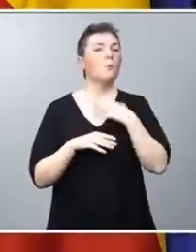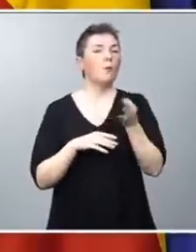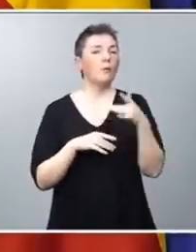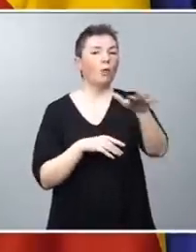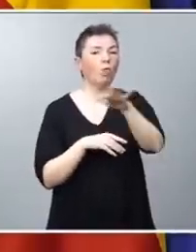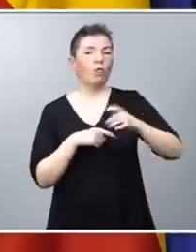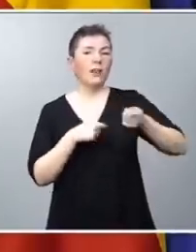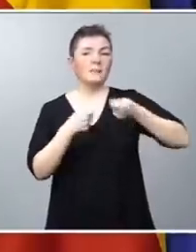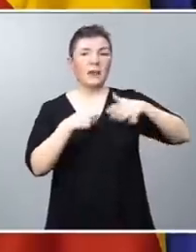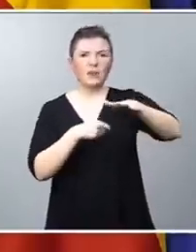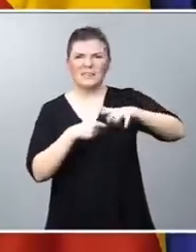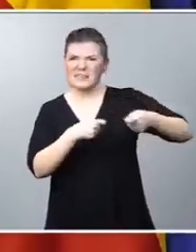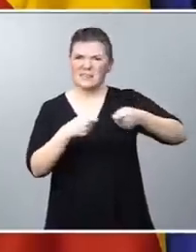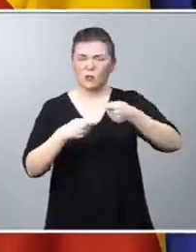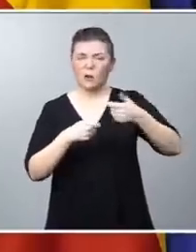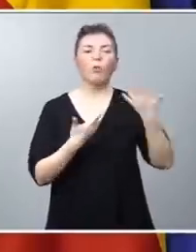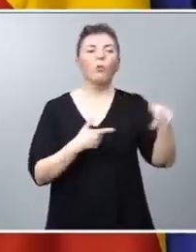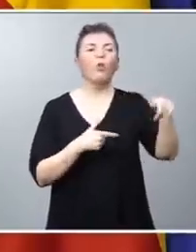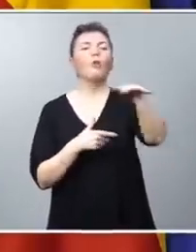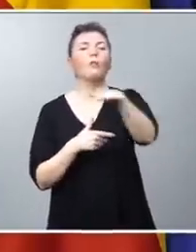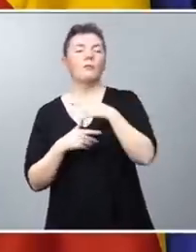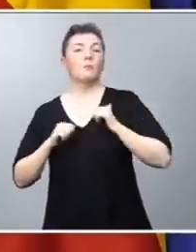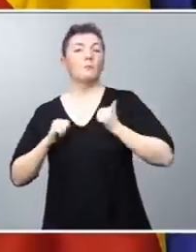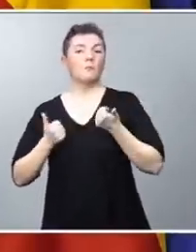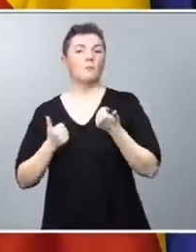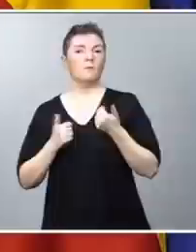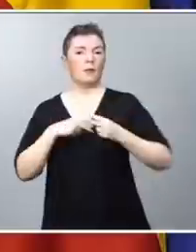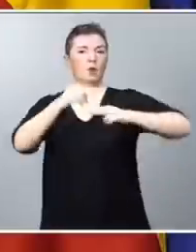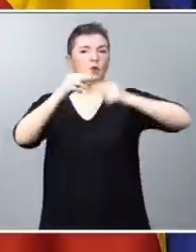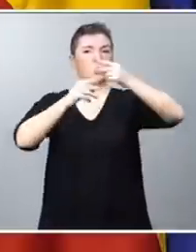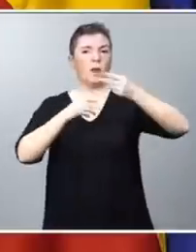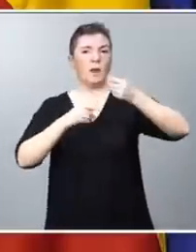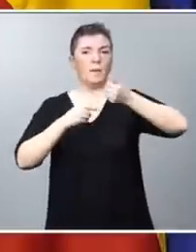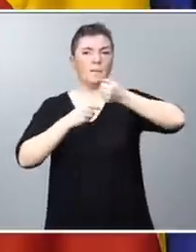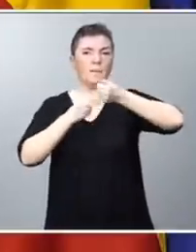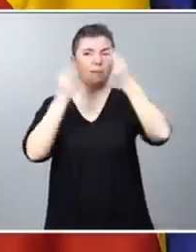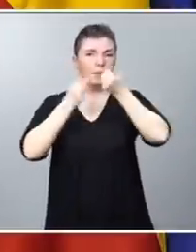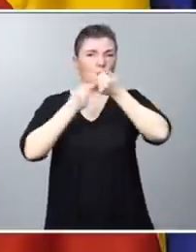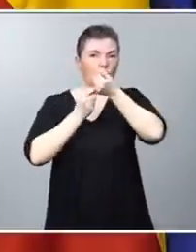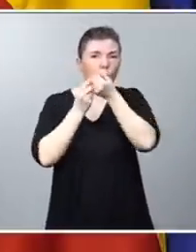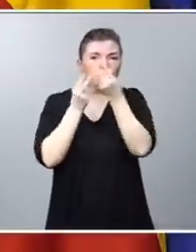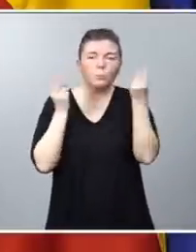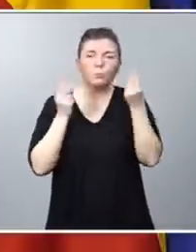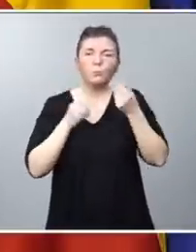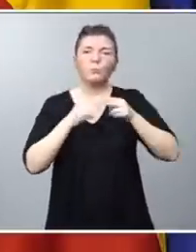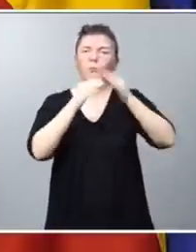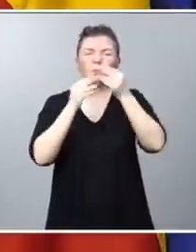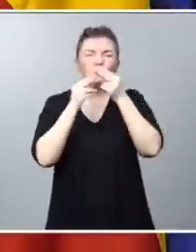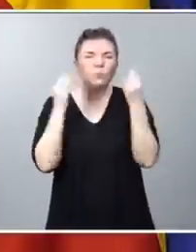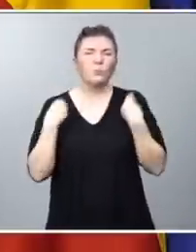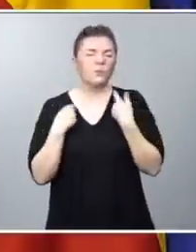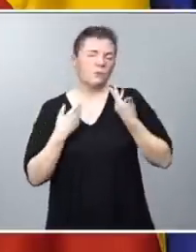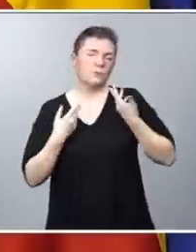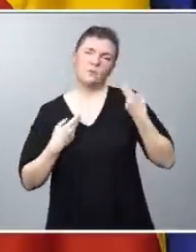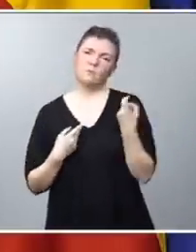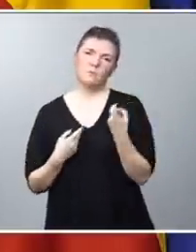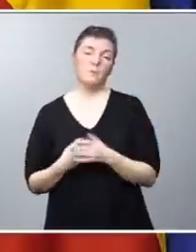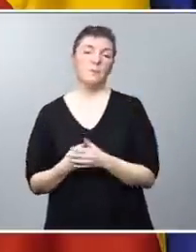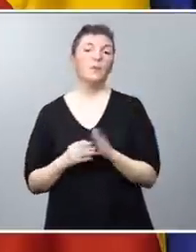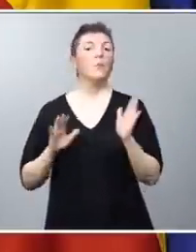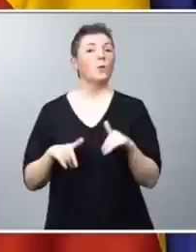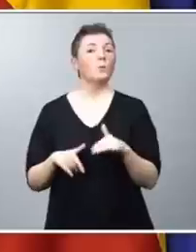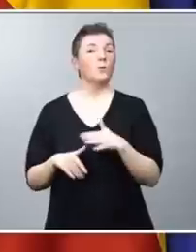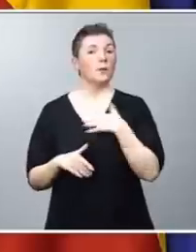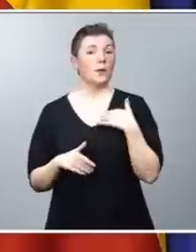tensionado y antes podremos empezar a construir ese parque público de vivienda que es imprescindible. Y por último quería que mis